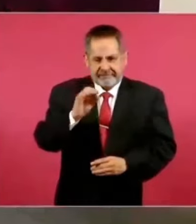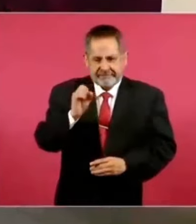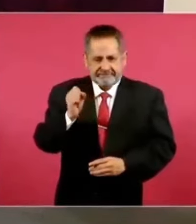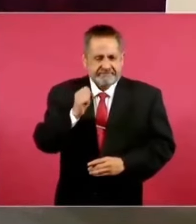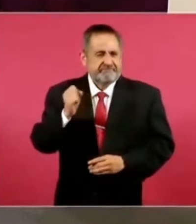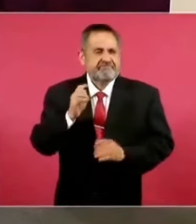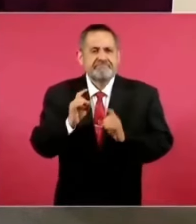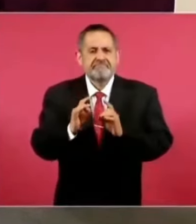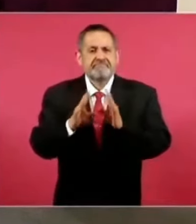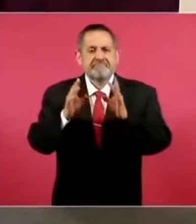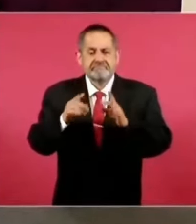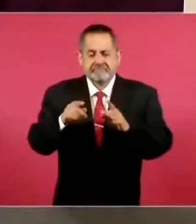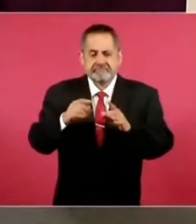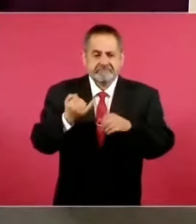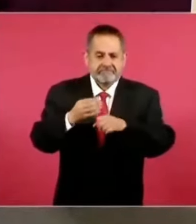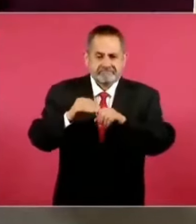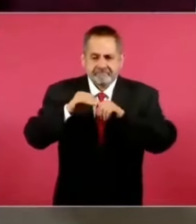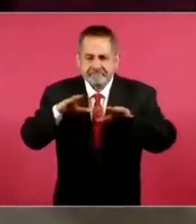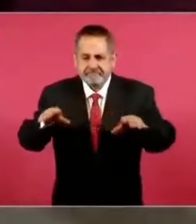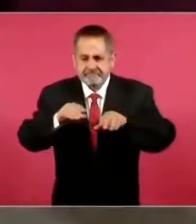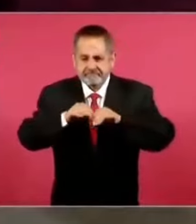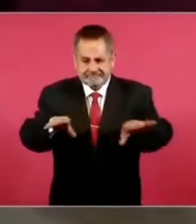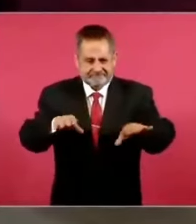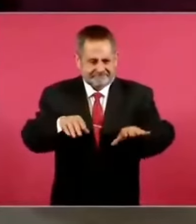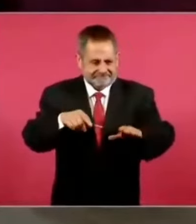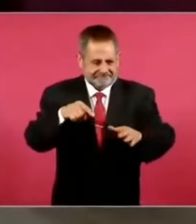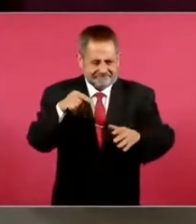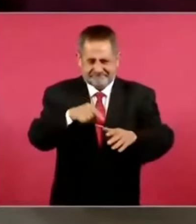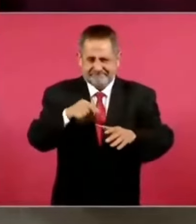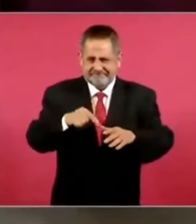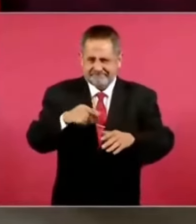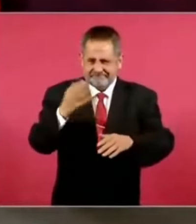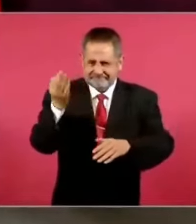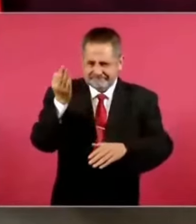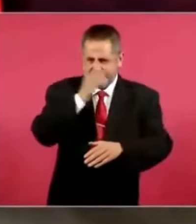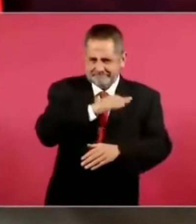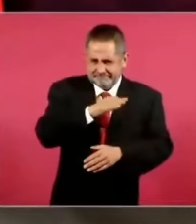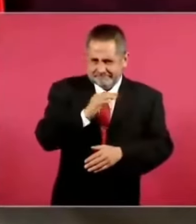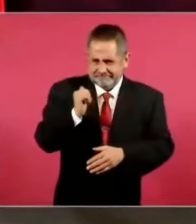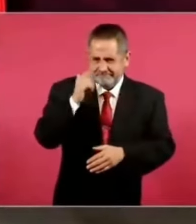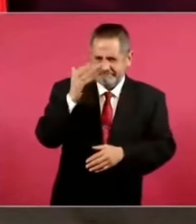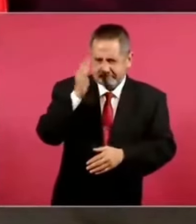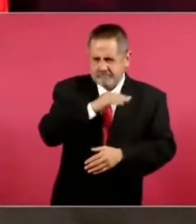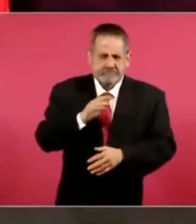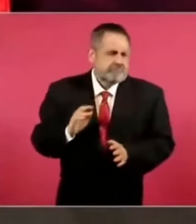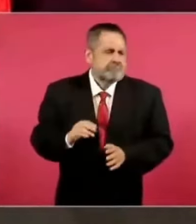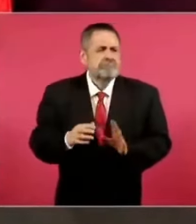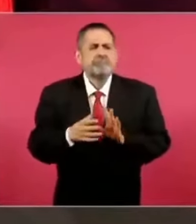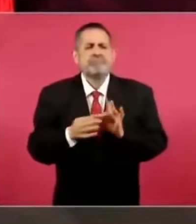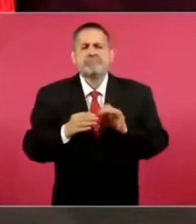es real, que es falsa, aclaramos.